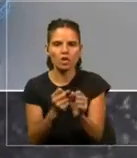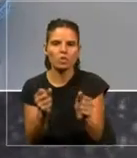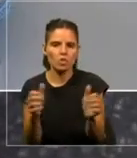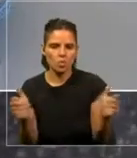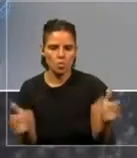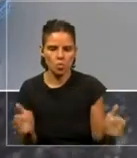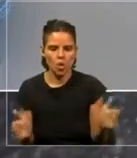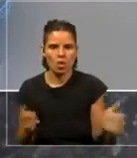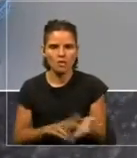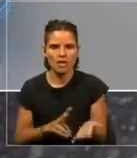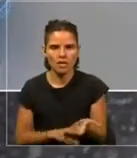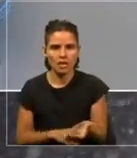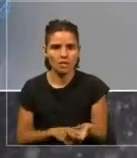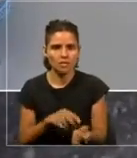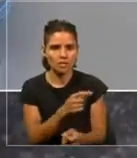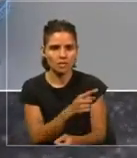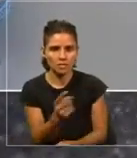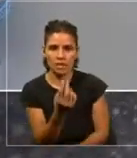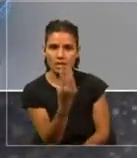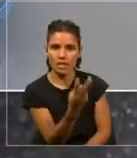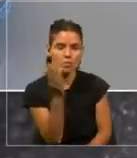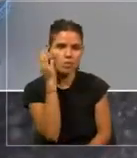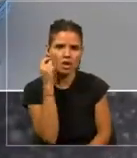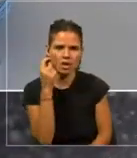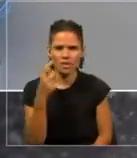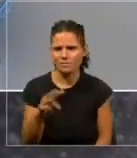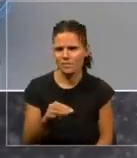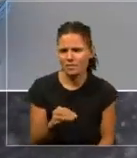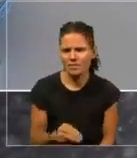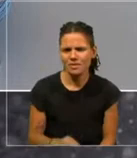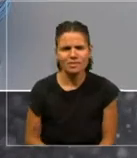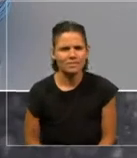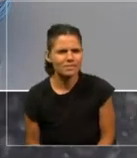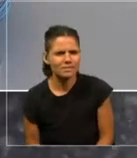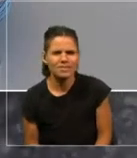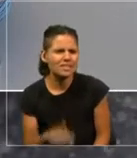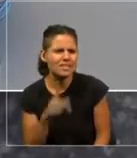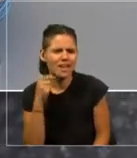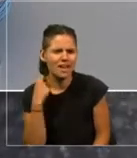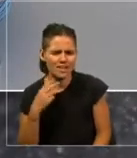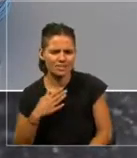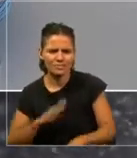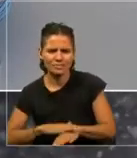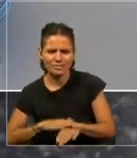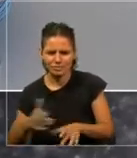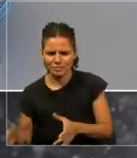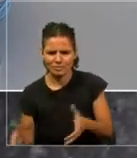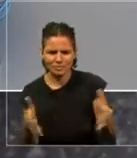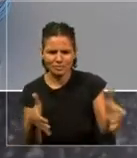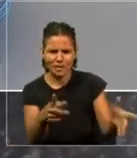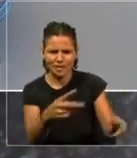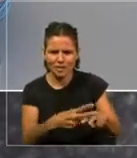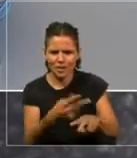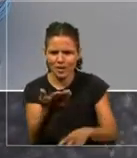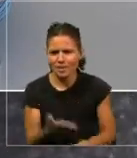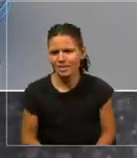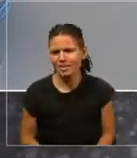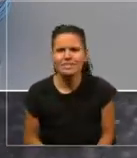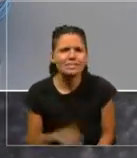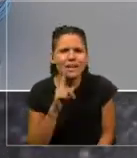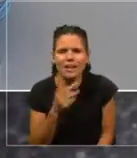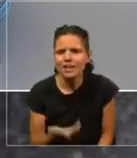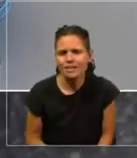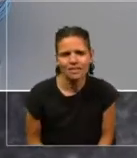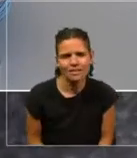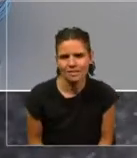Entonces, las tres madres me dicen, ¿quién te va a prestar el bebé para hacer la performance? Entonces, yo le digo, mira,